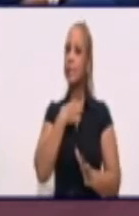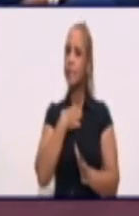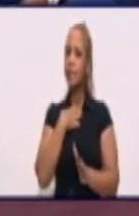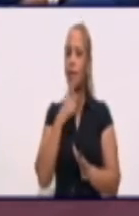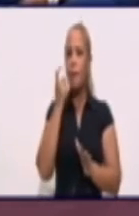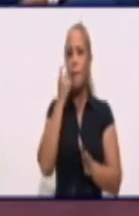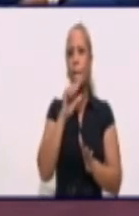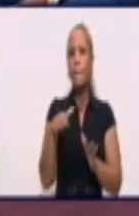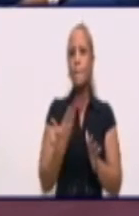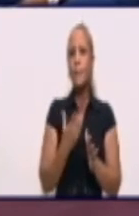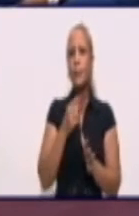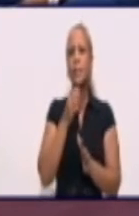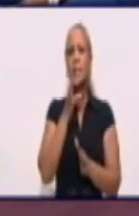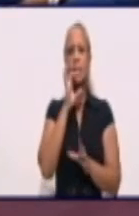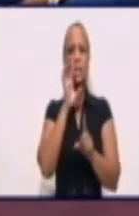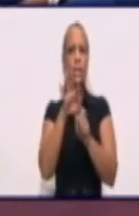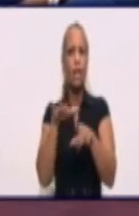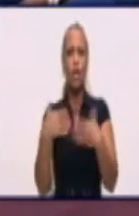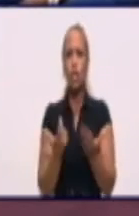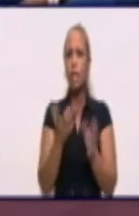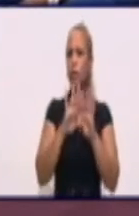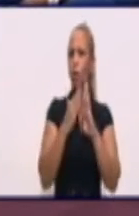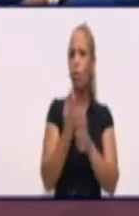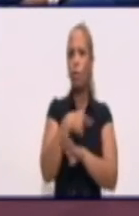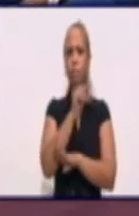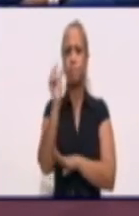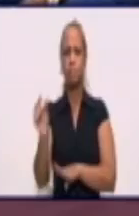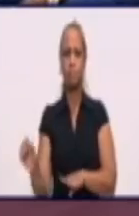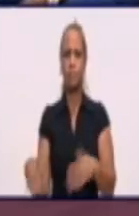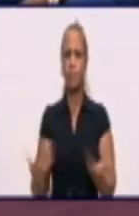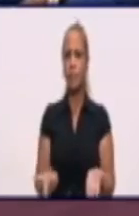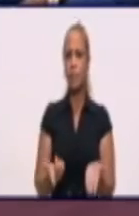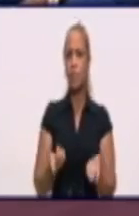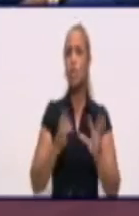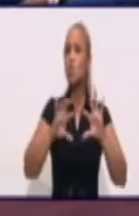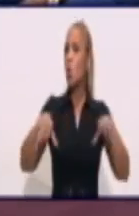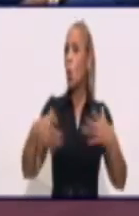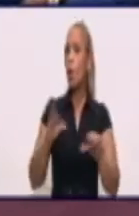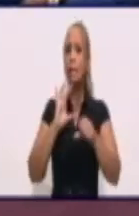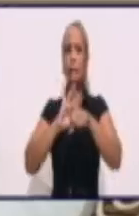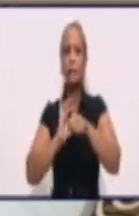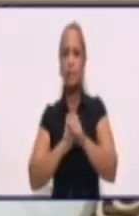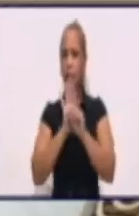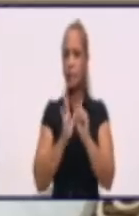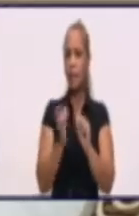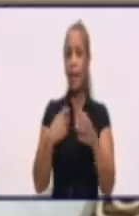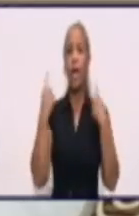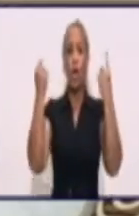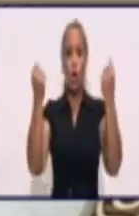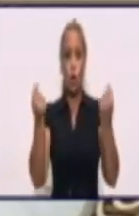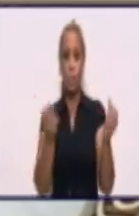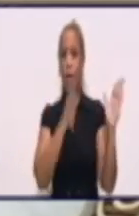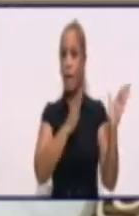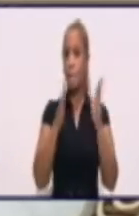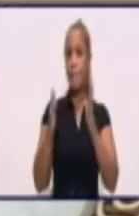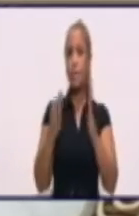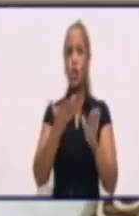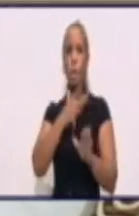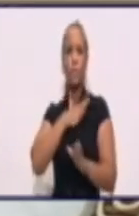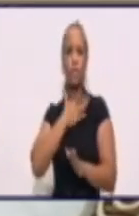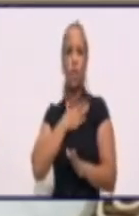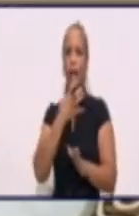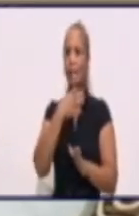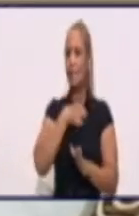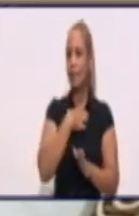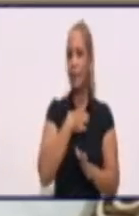criterios de la agenda pública y que no solamente son COVID, es economía, es espacios personales que